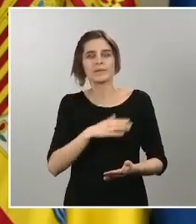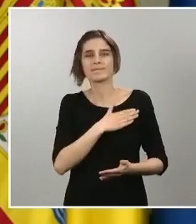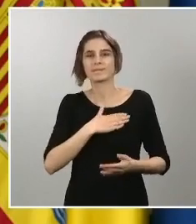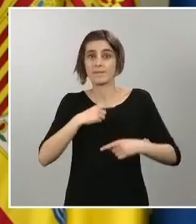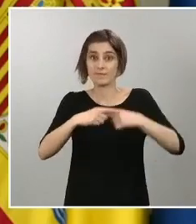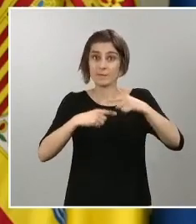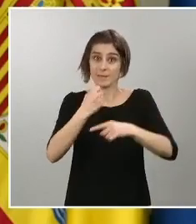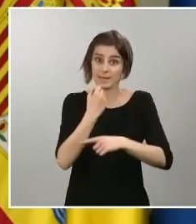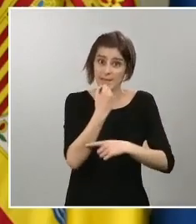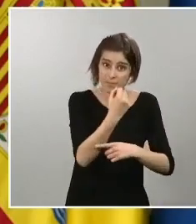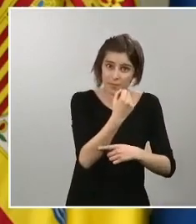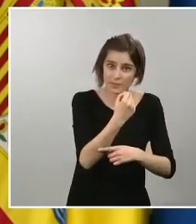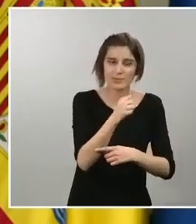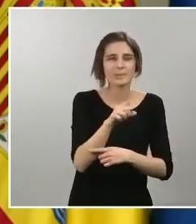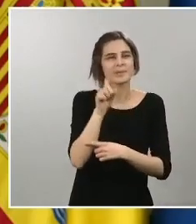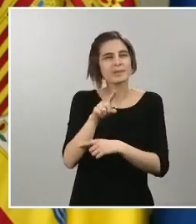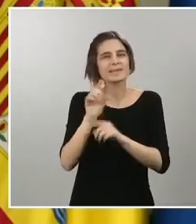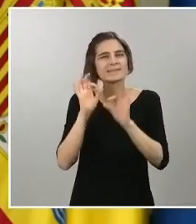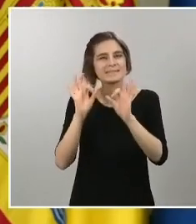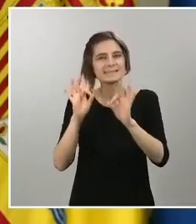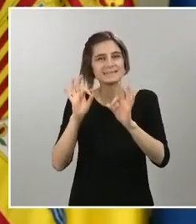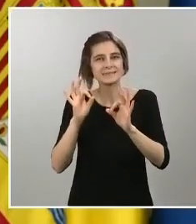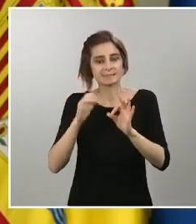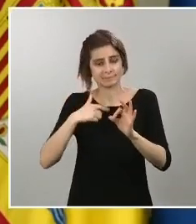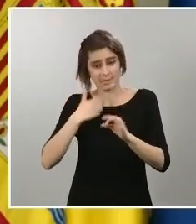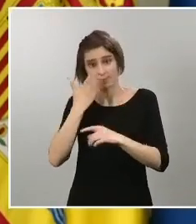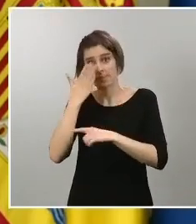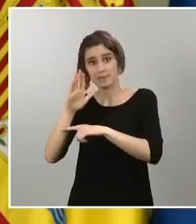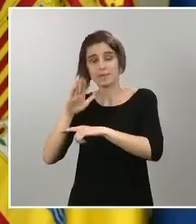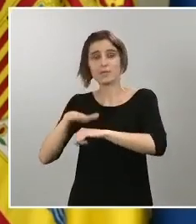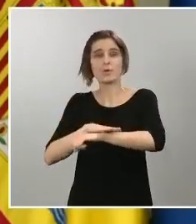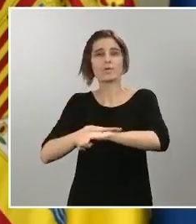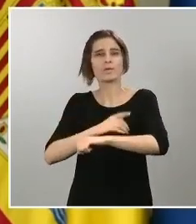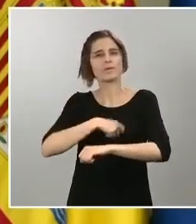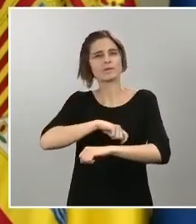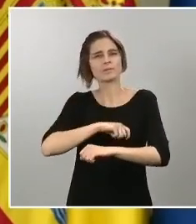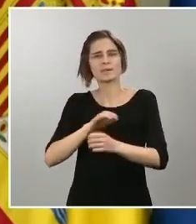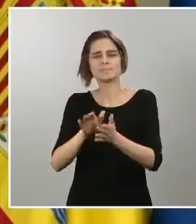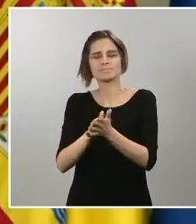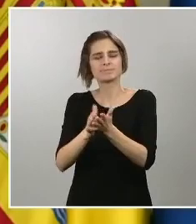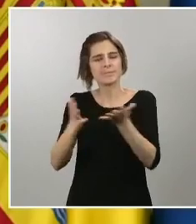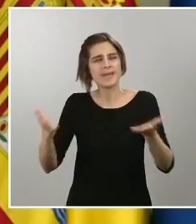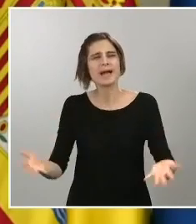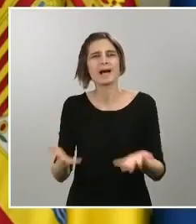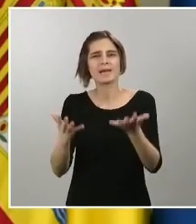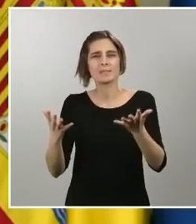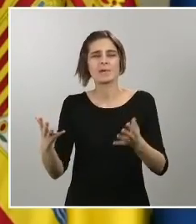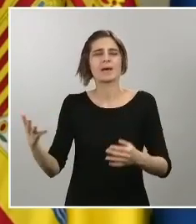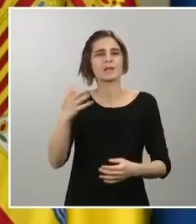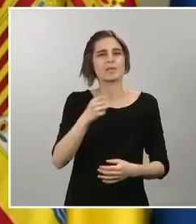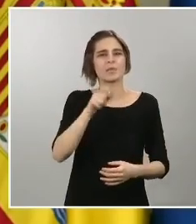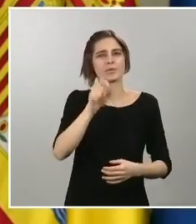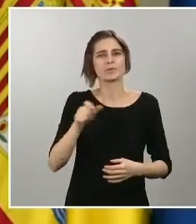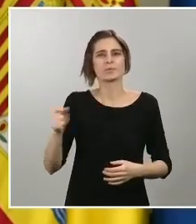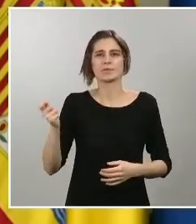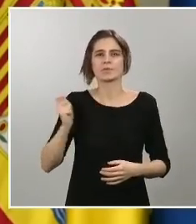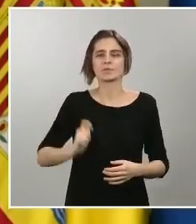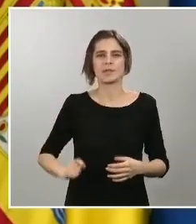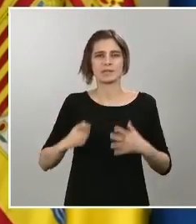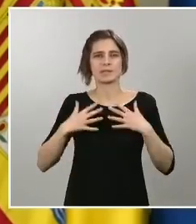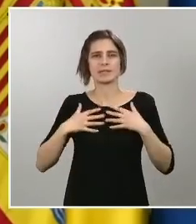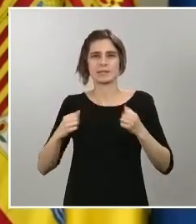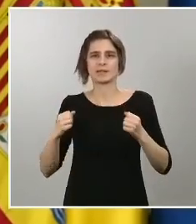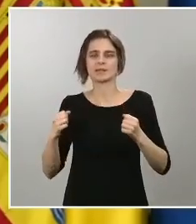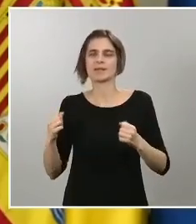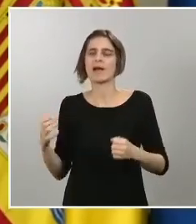muy especialmente en nombre del gobierno de España aliento a todos los profesionales de la sanidad una vez más a todos y todas ellas